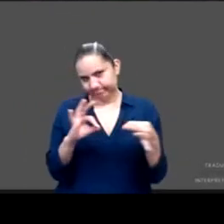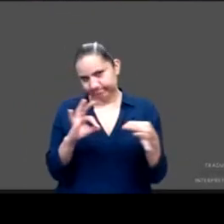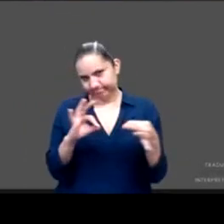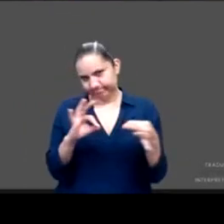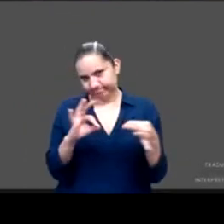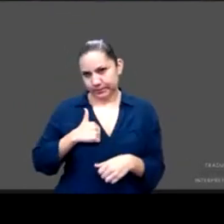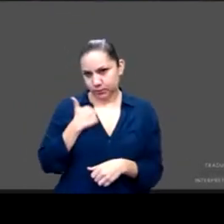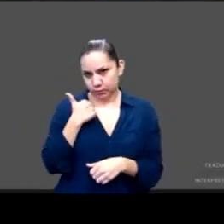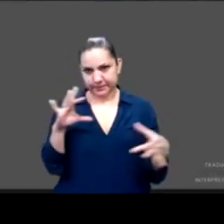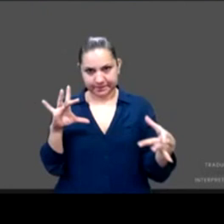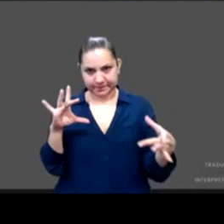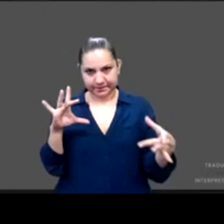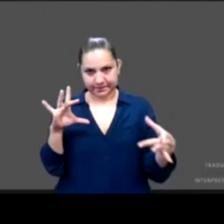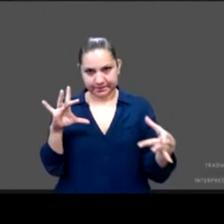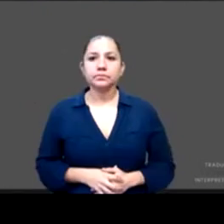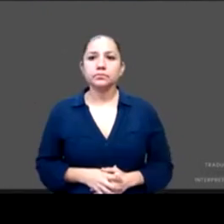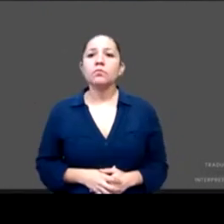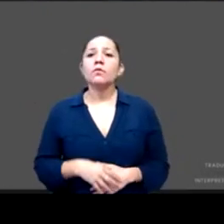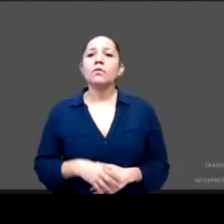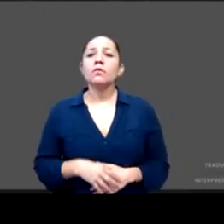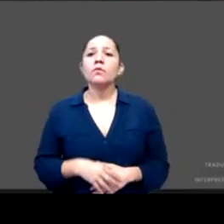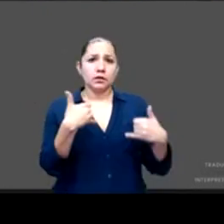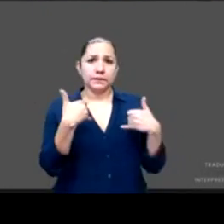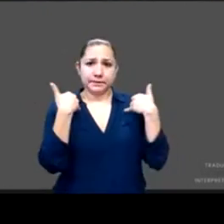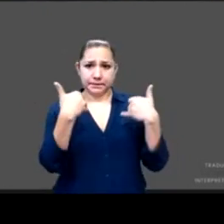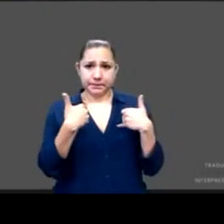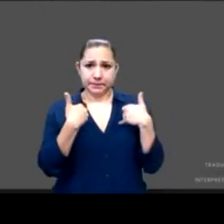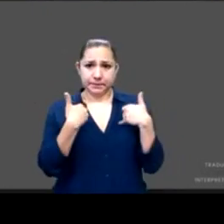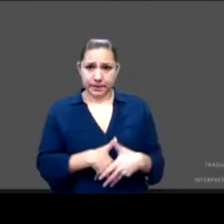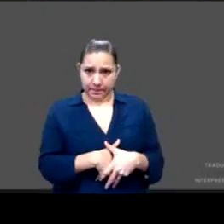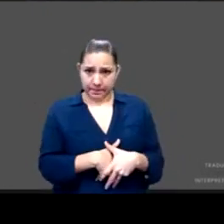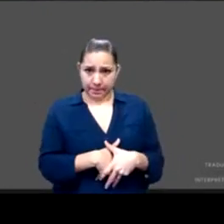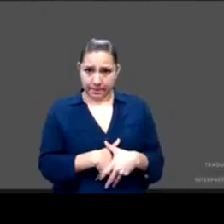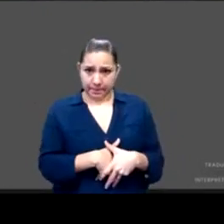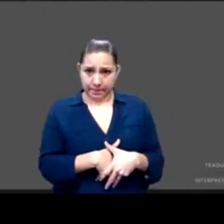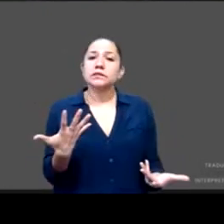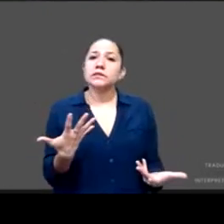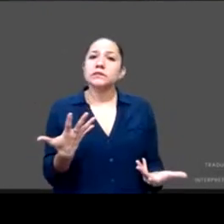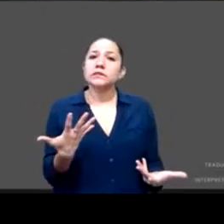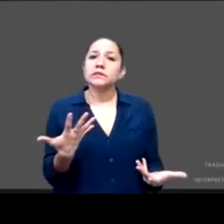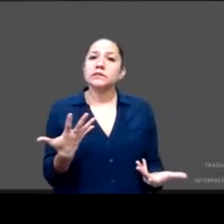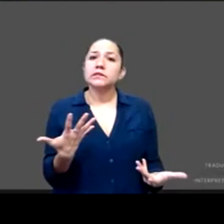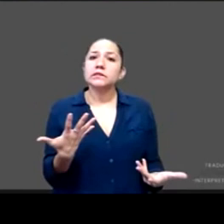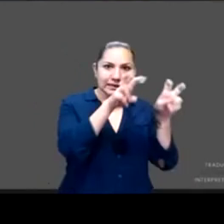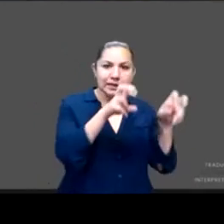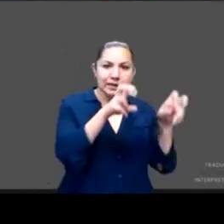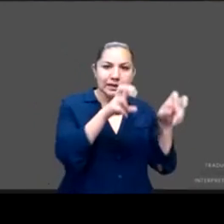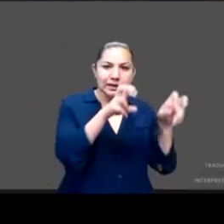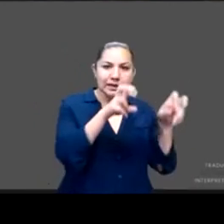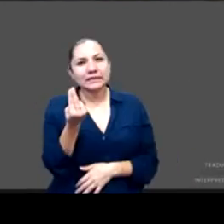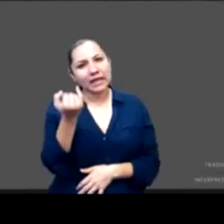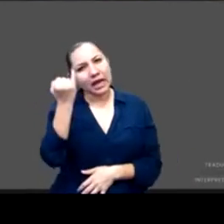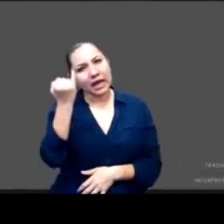La atención al embarazo adolescente requiere de ciertas estrategias básicas